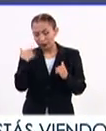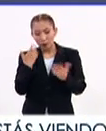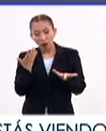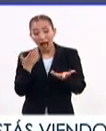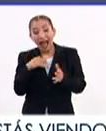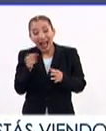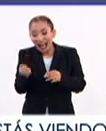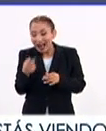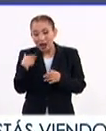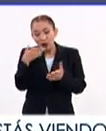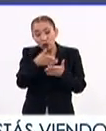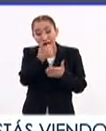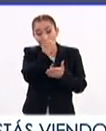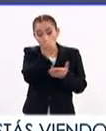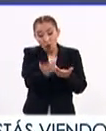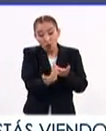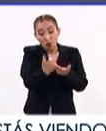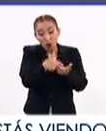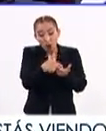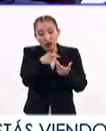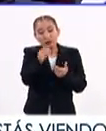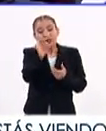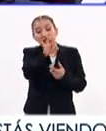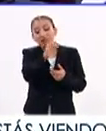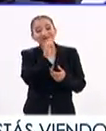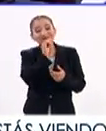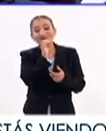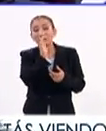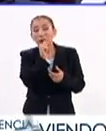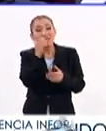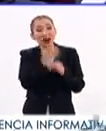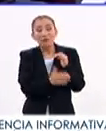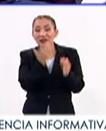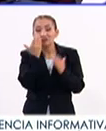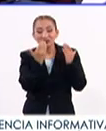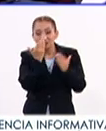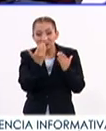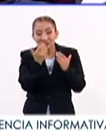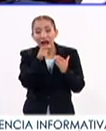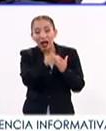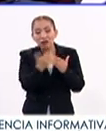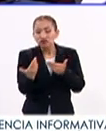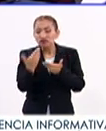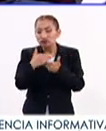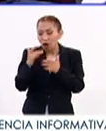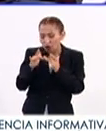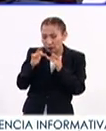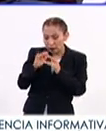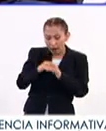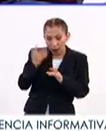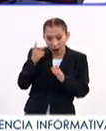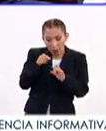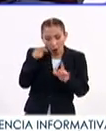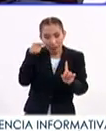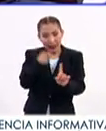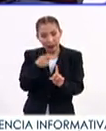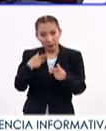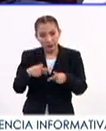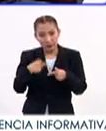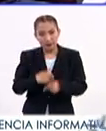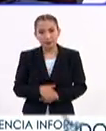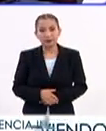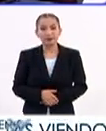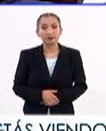acercamiento que se le da a un alumno, que tal vez todavía no culmina sus estudios, el entrar en contacto con un cliente directo, ¿no?